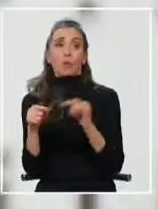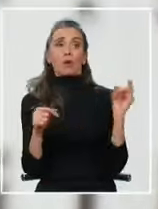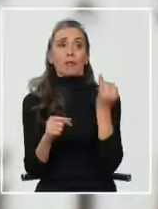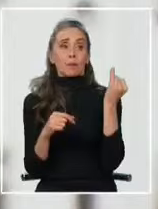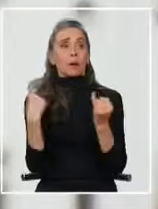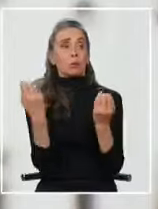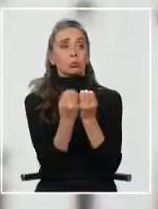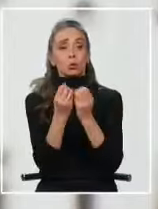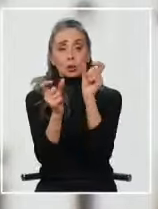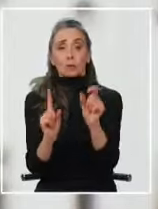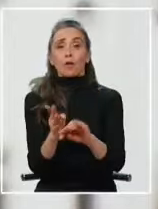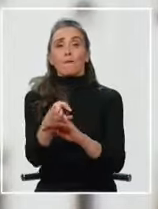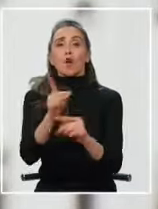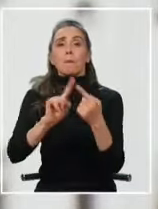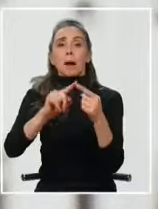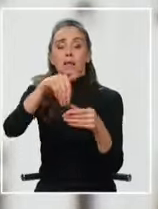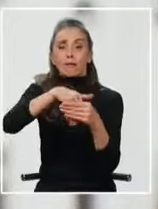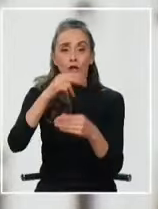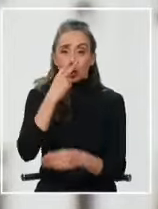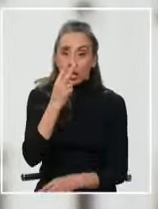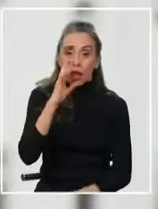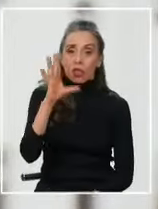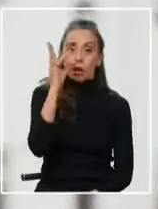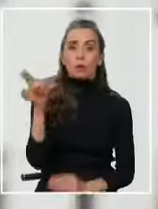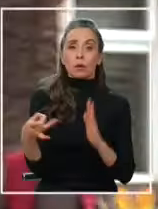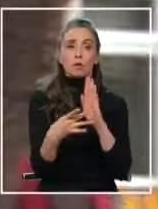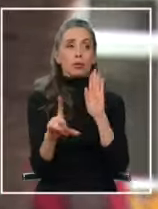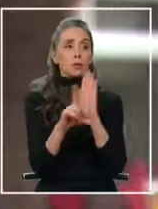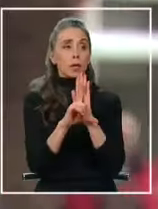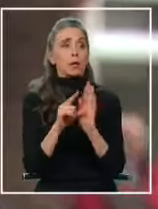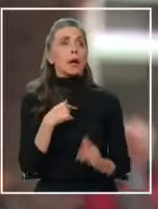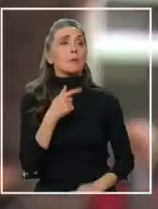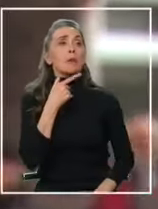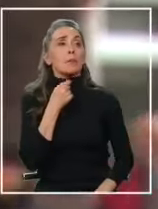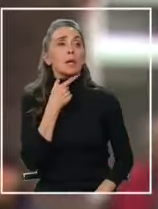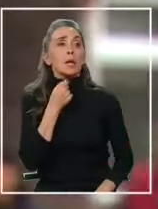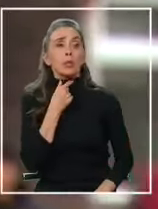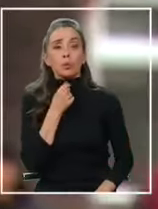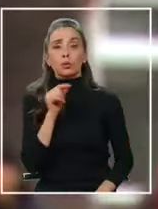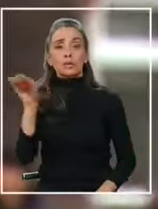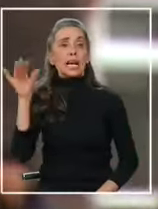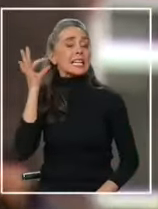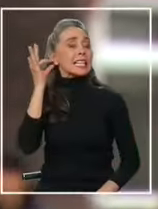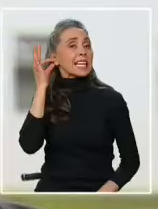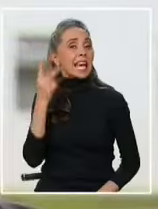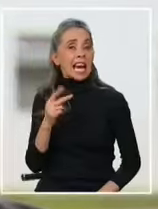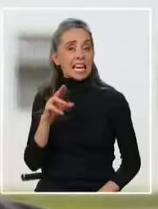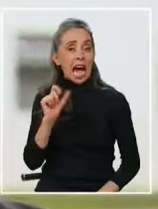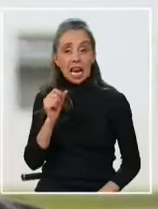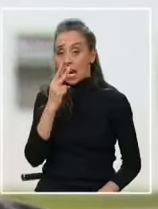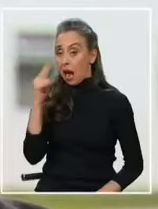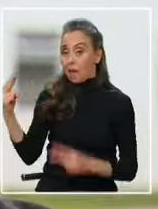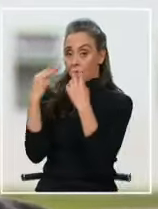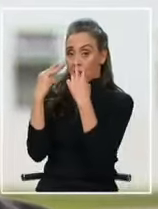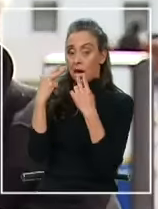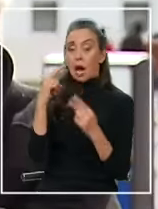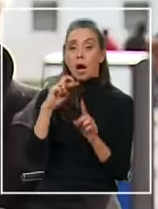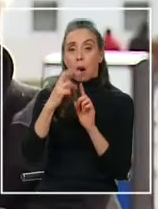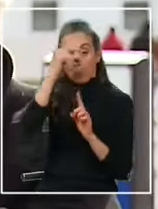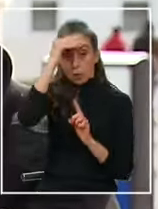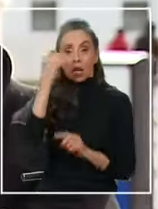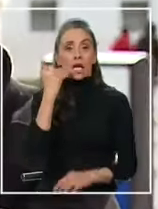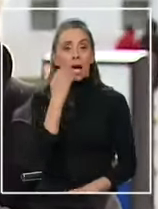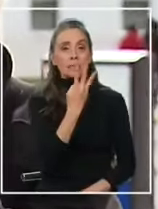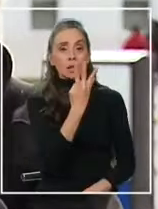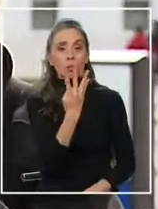Indudablemente, mucha gente no participó porque se dieron cuenta que esto era ilegítimo. Me gustaría hacerle ver a ella que en Puente Alto somos